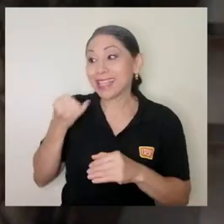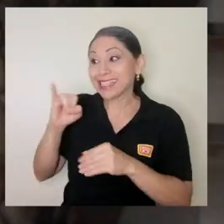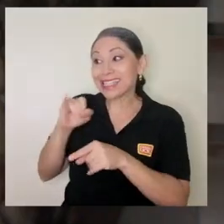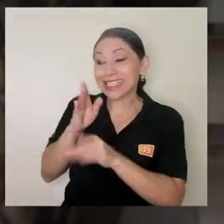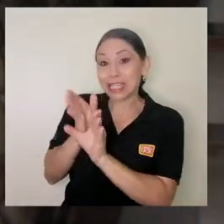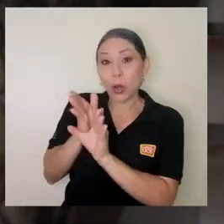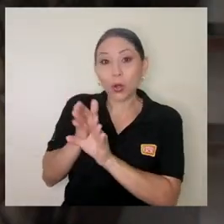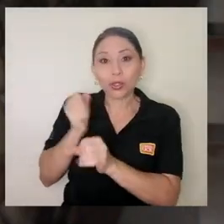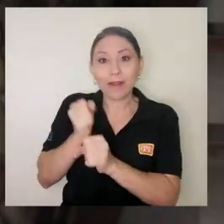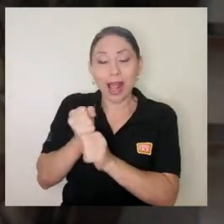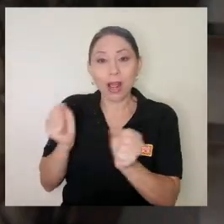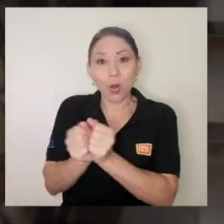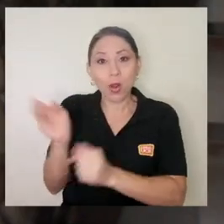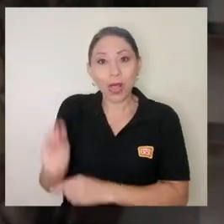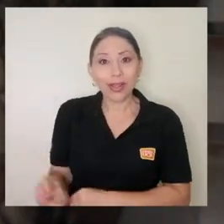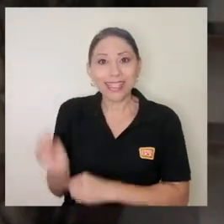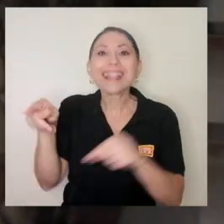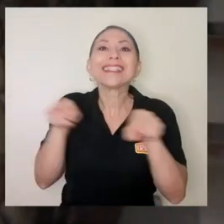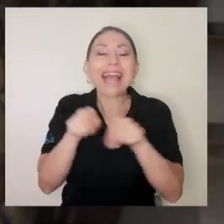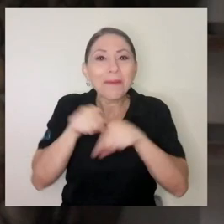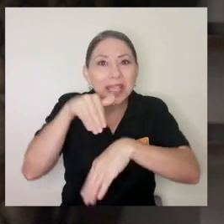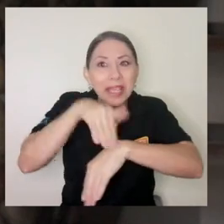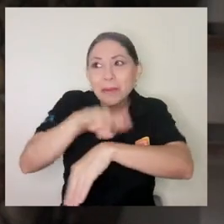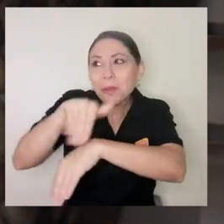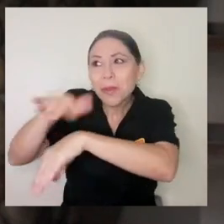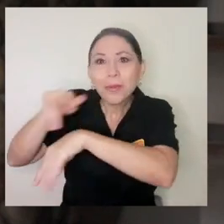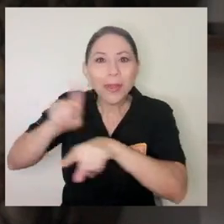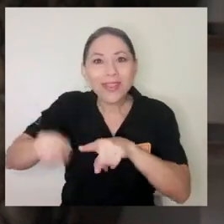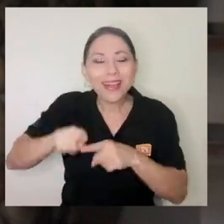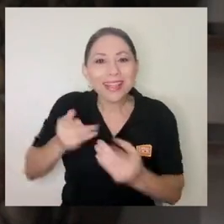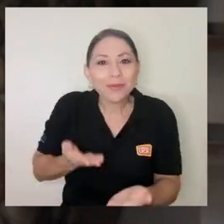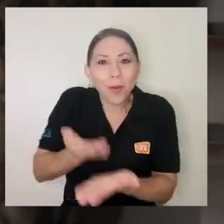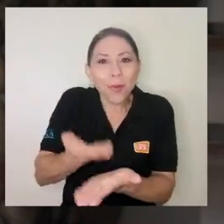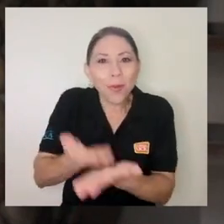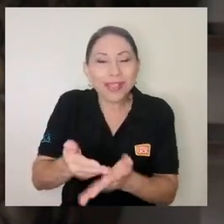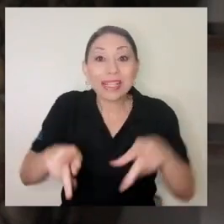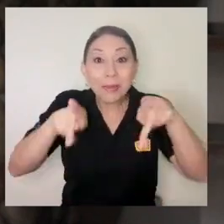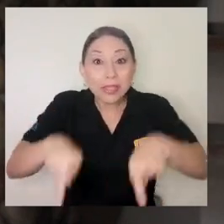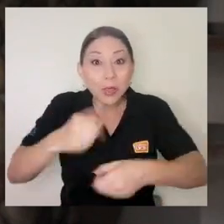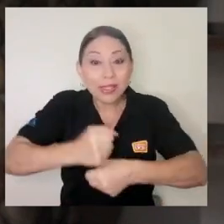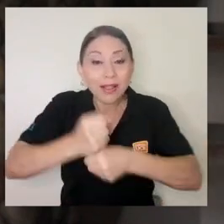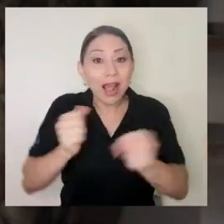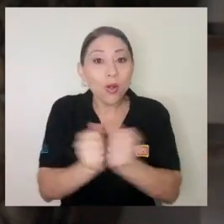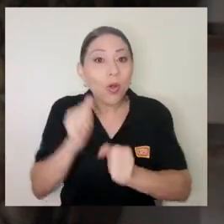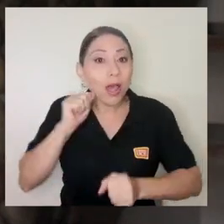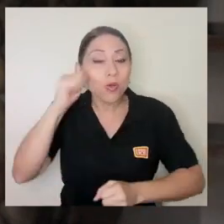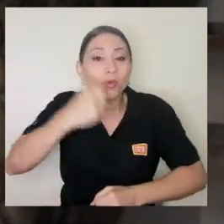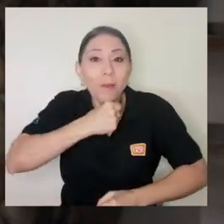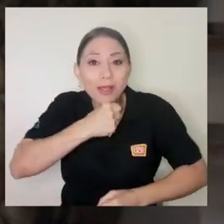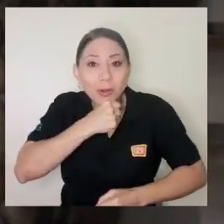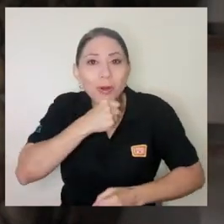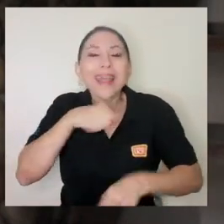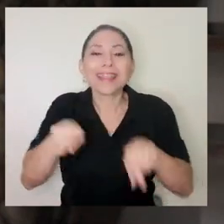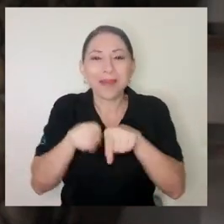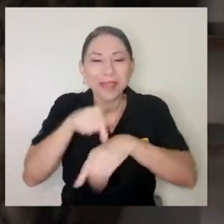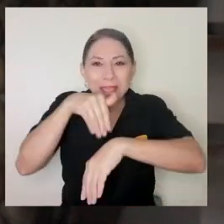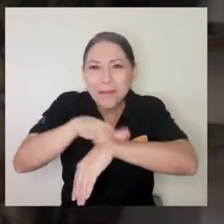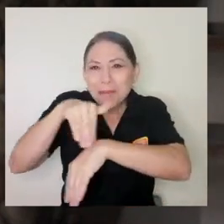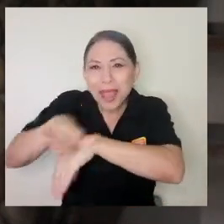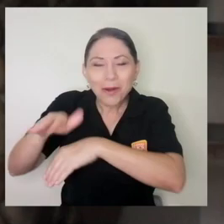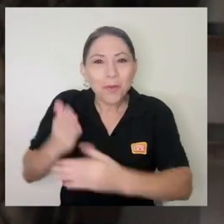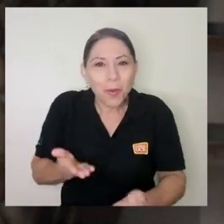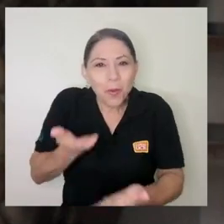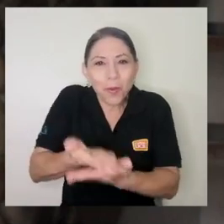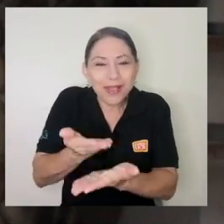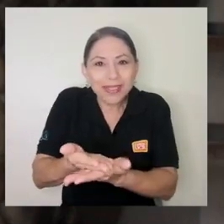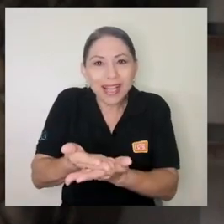propuestas las personas los colegas que trabajan con adultos mayores enviaron sus propuestas con base en esas propuestas en algunos casos hicimos